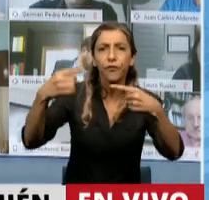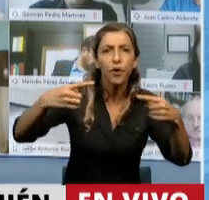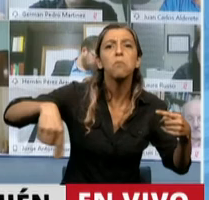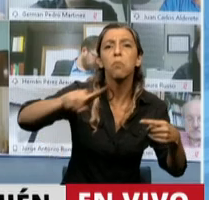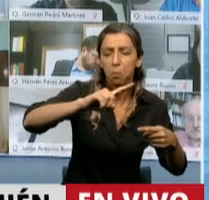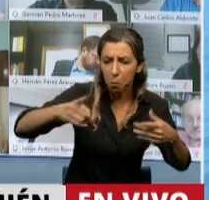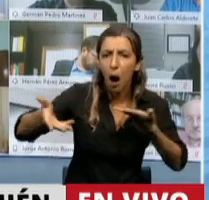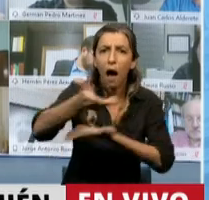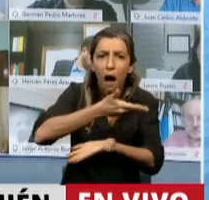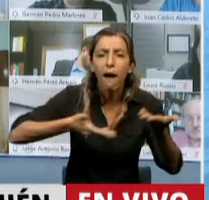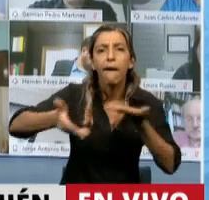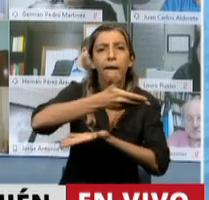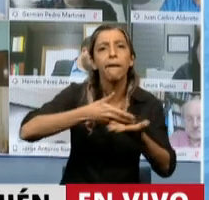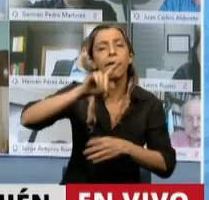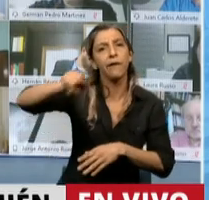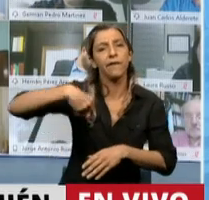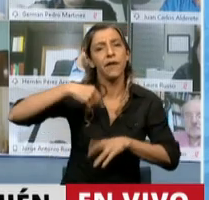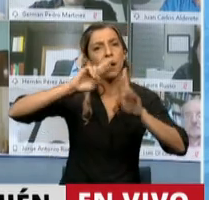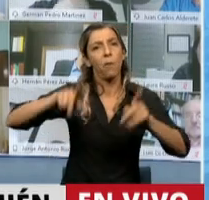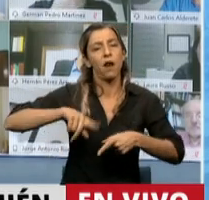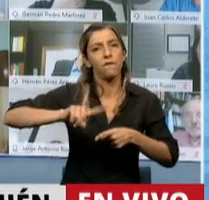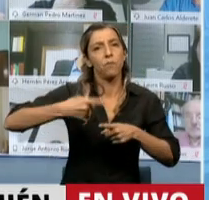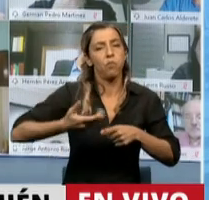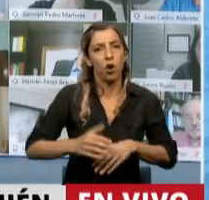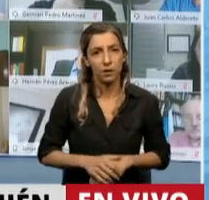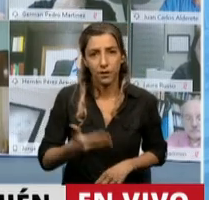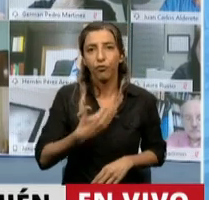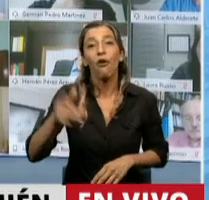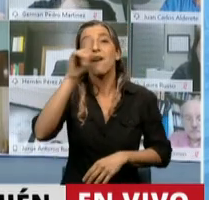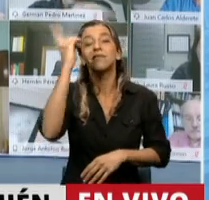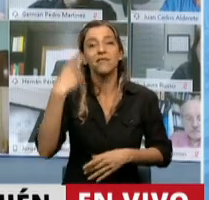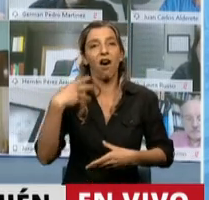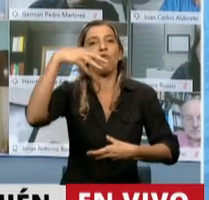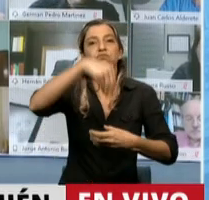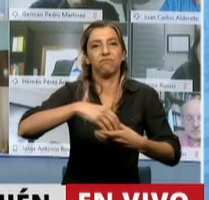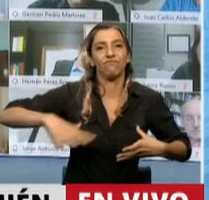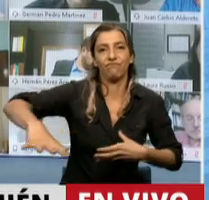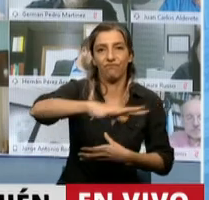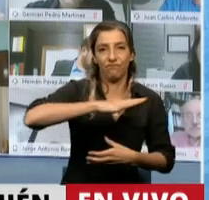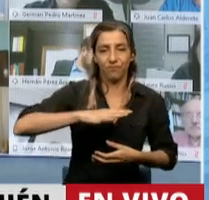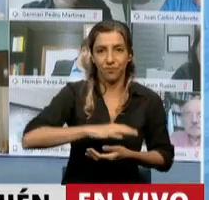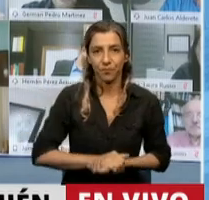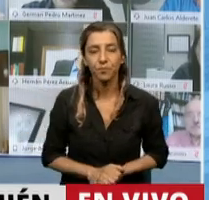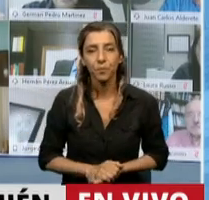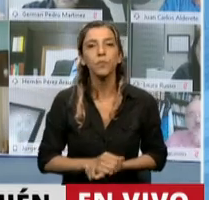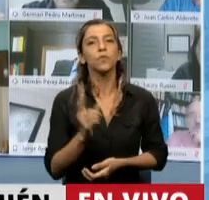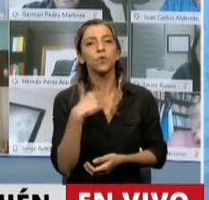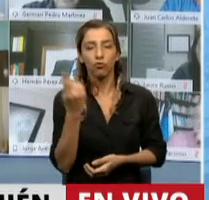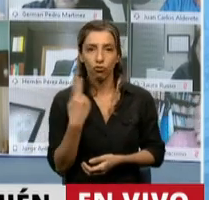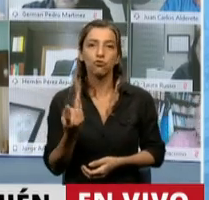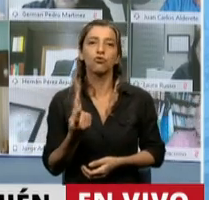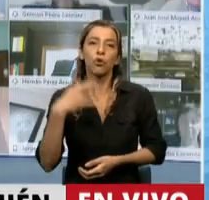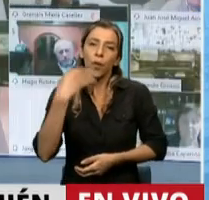generando políticas de Estado. Si desde la política no damos este paso y generamos estas señales, no habremos